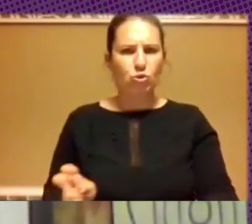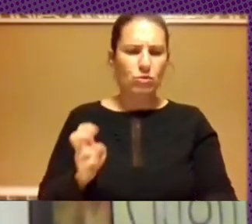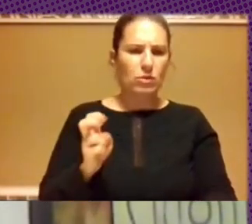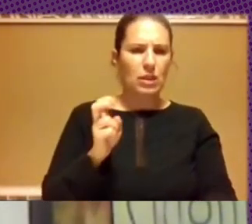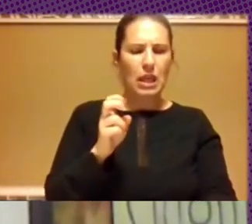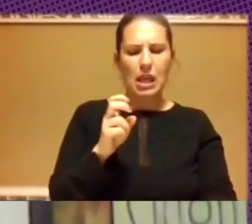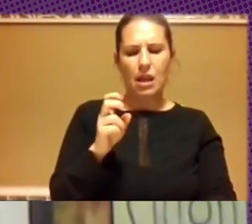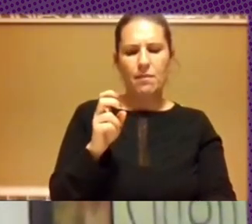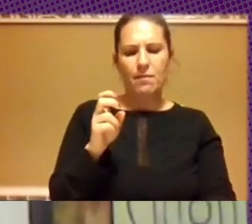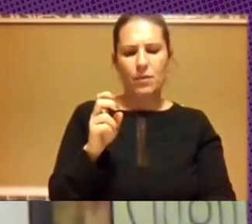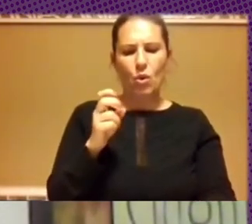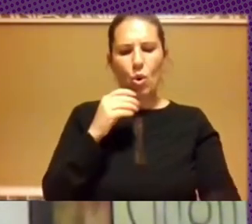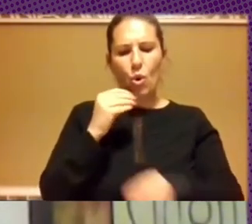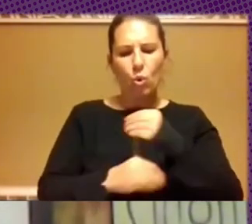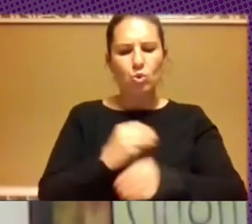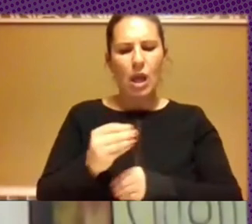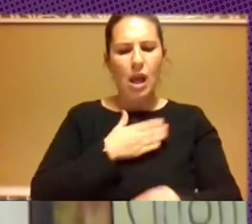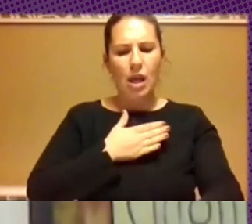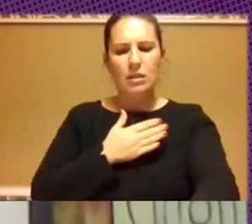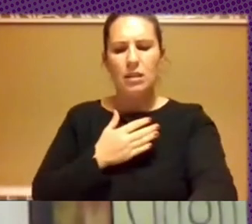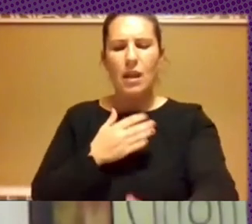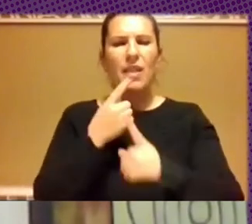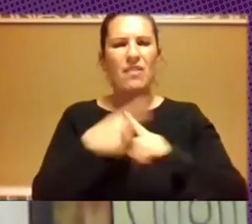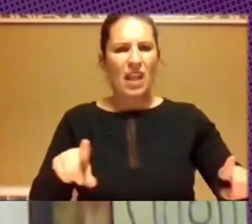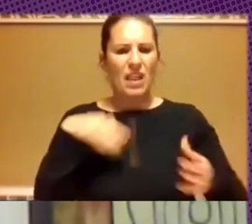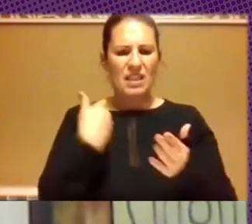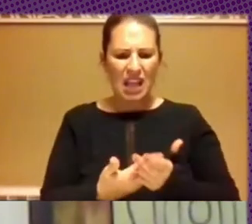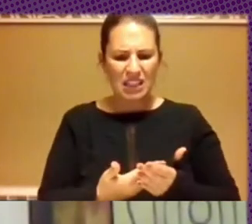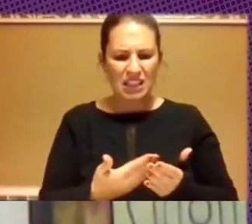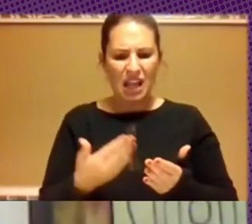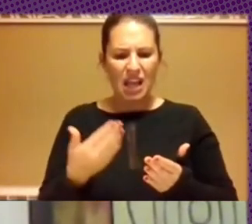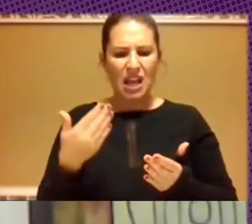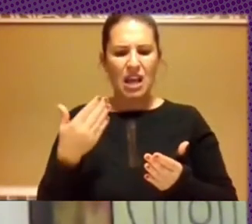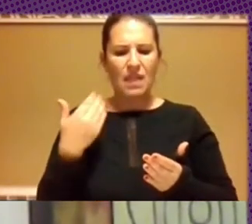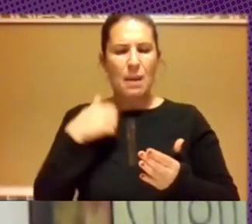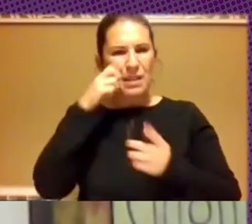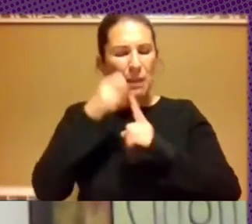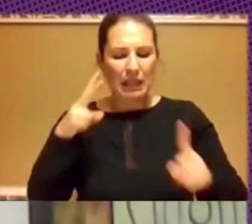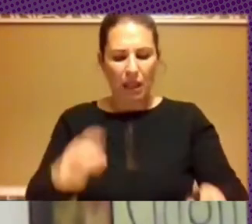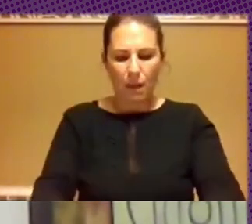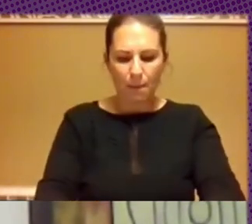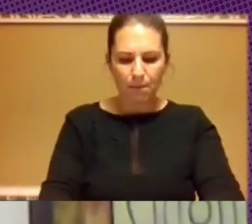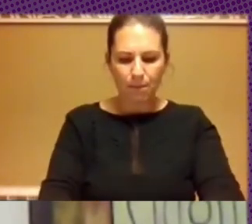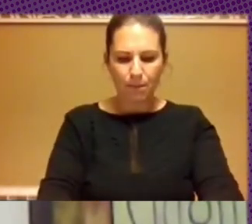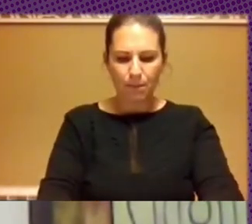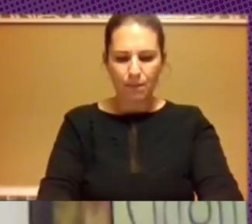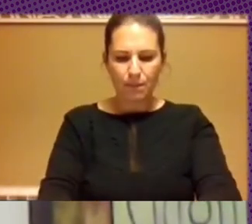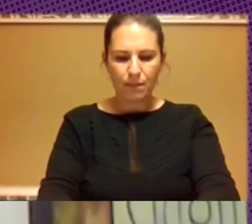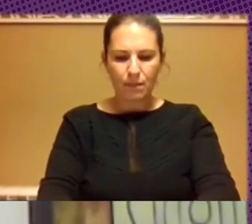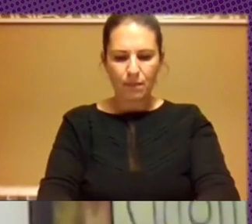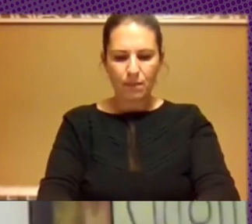casos podemos tener diferencias radicales incluso de perspectiva la clave del software libre es que lo puede usar